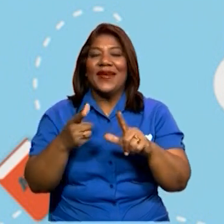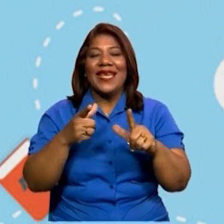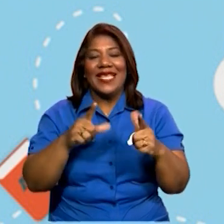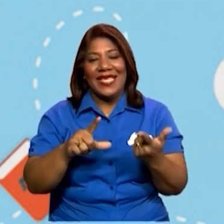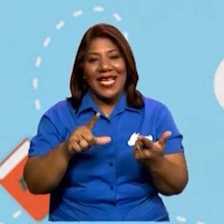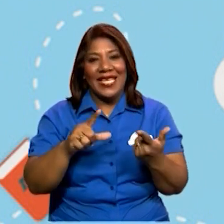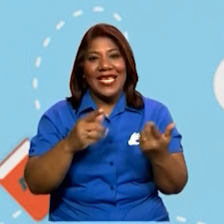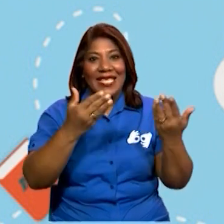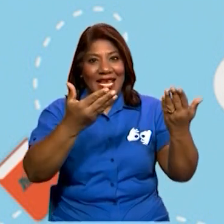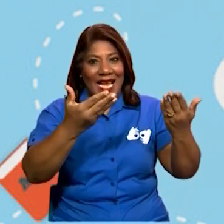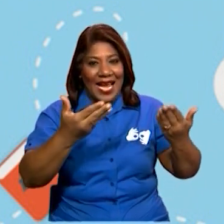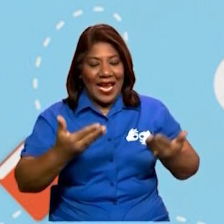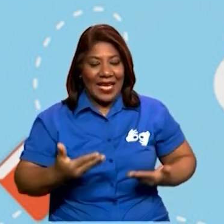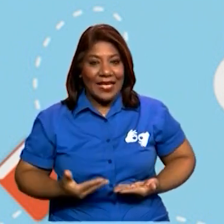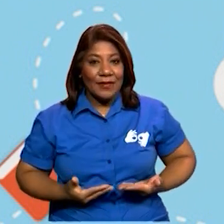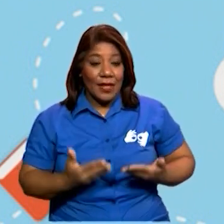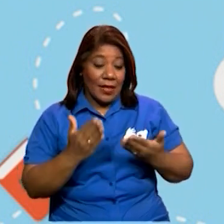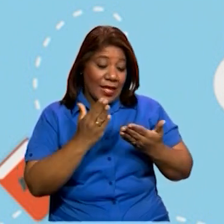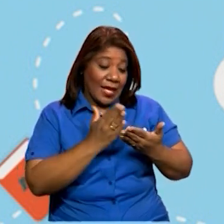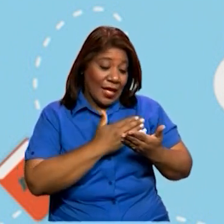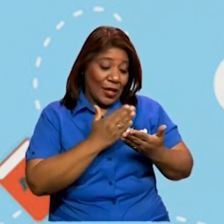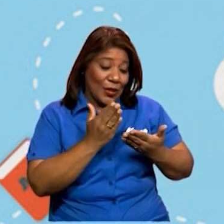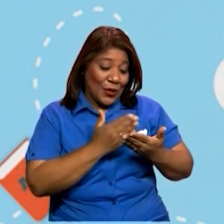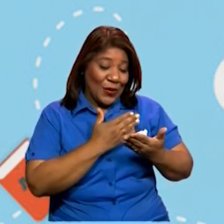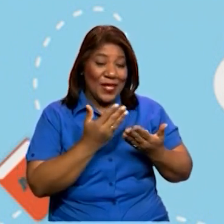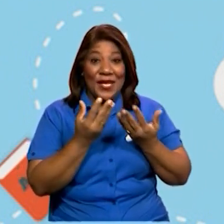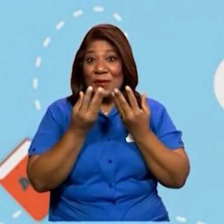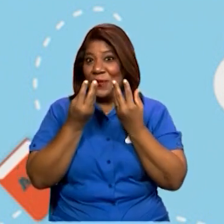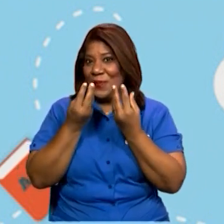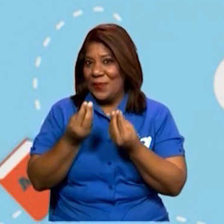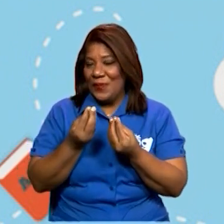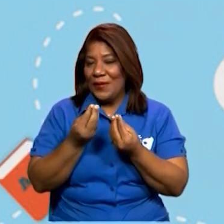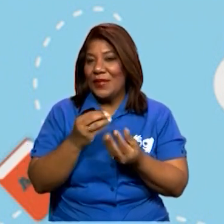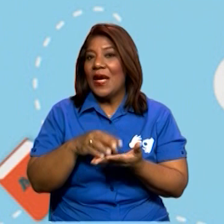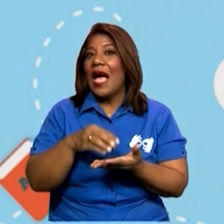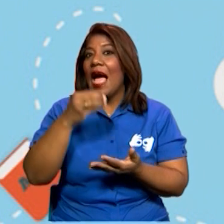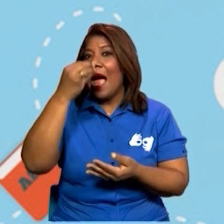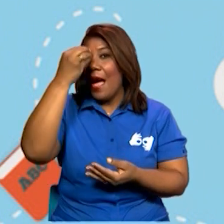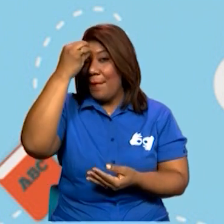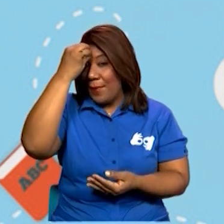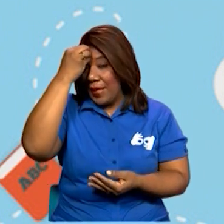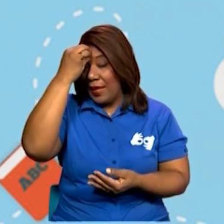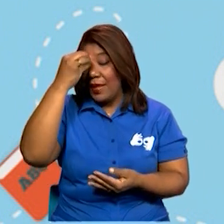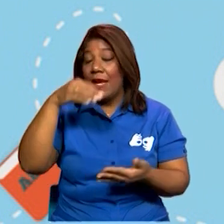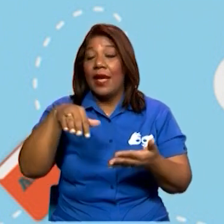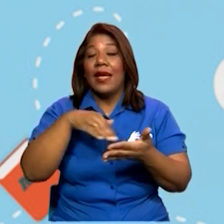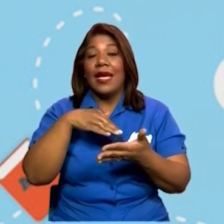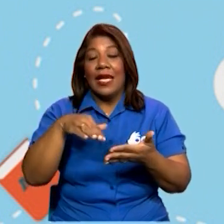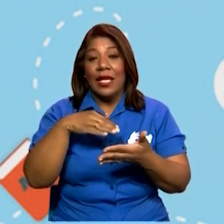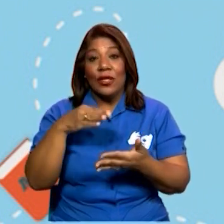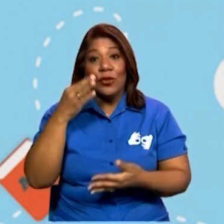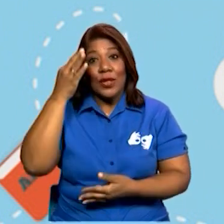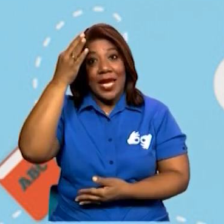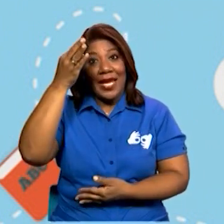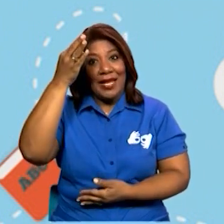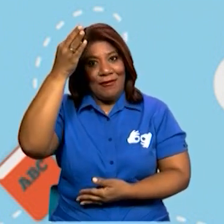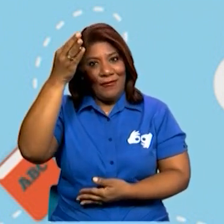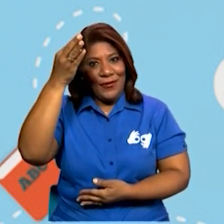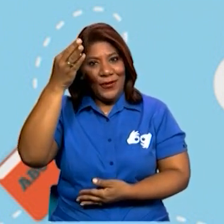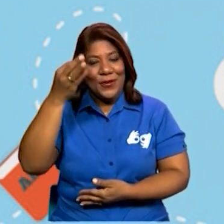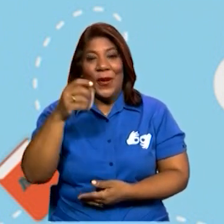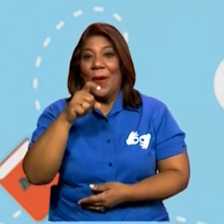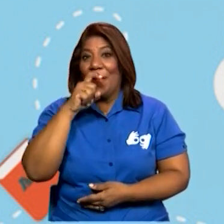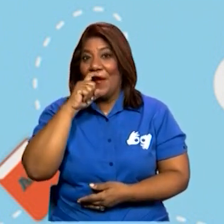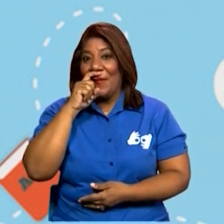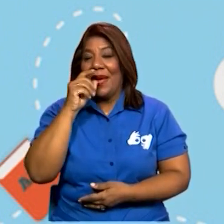recibirnos. Estudiemos mucho. Aprendamos que el estudio nos llevará muy lejos. Y nuestros papis estarán muy,